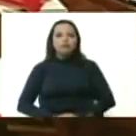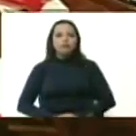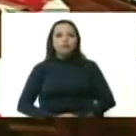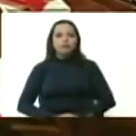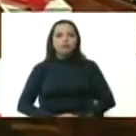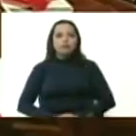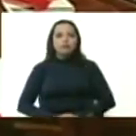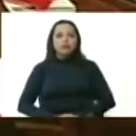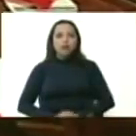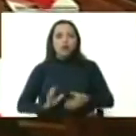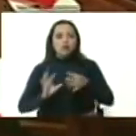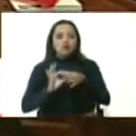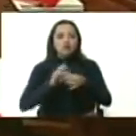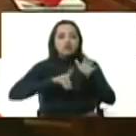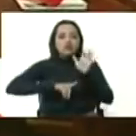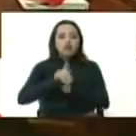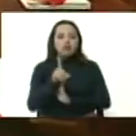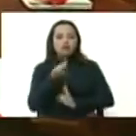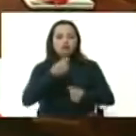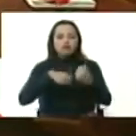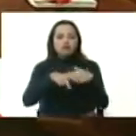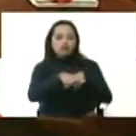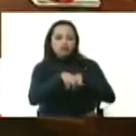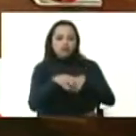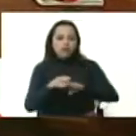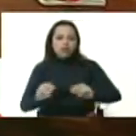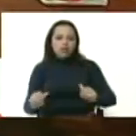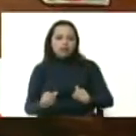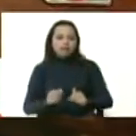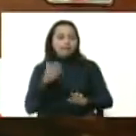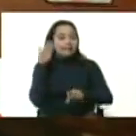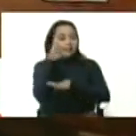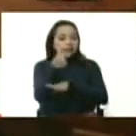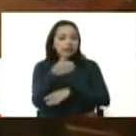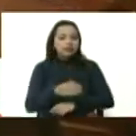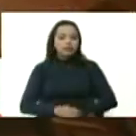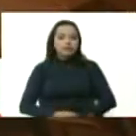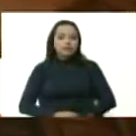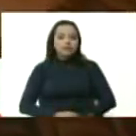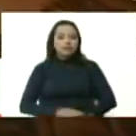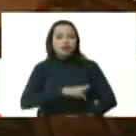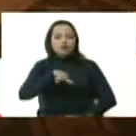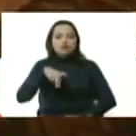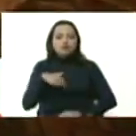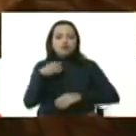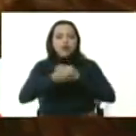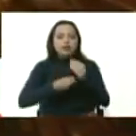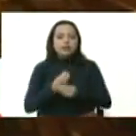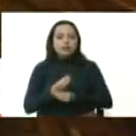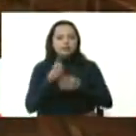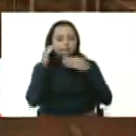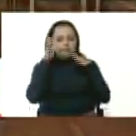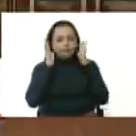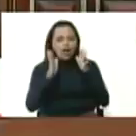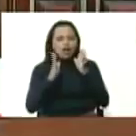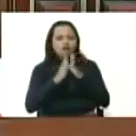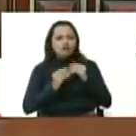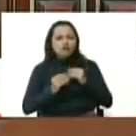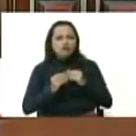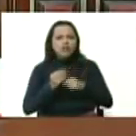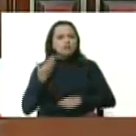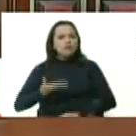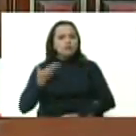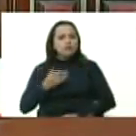al desarrollo agrícola ya directo estamos colocando escúchenme bien sobre todo a la juventud